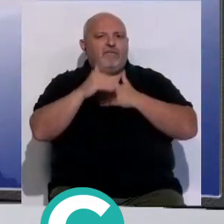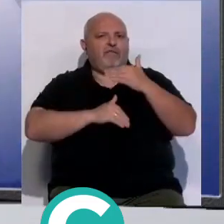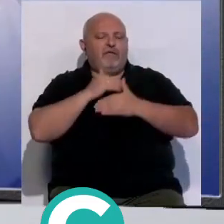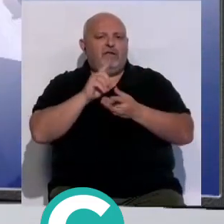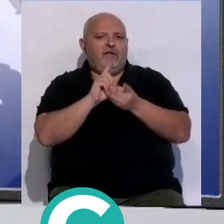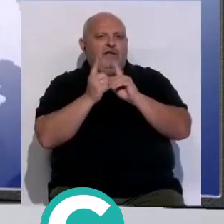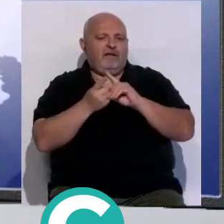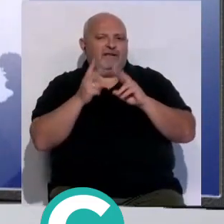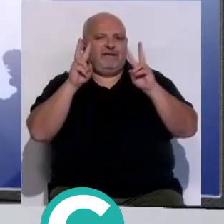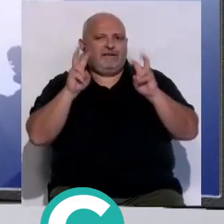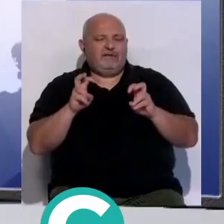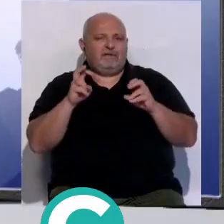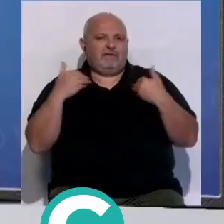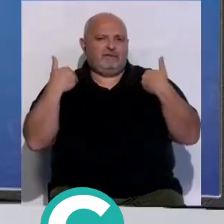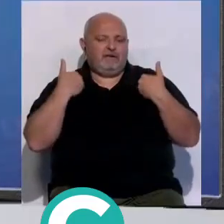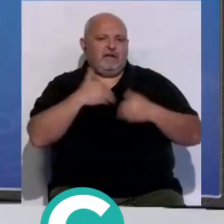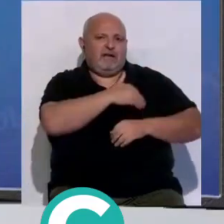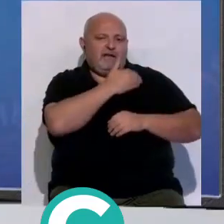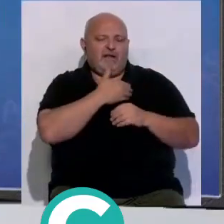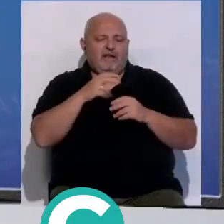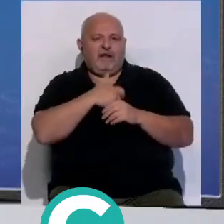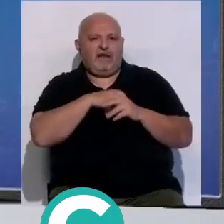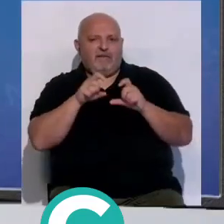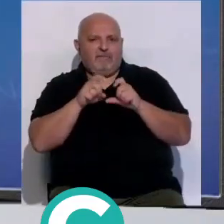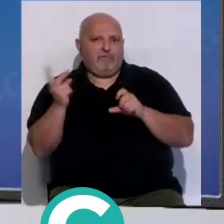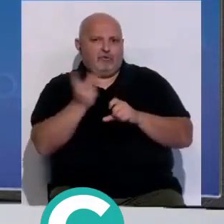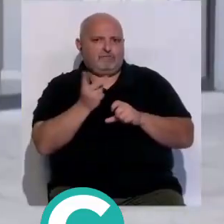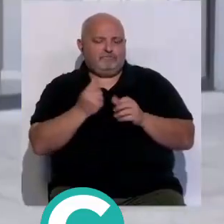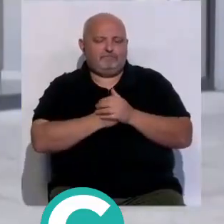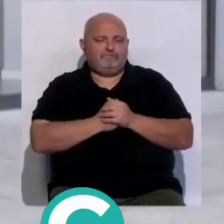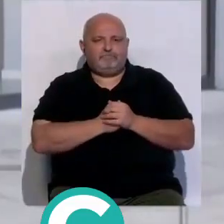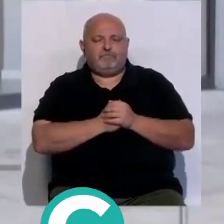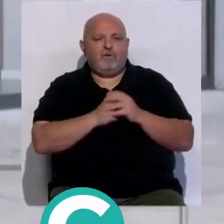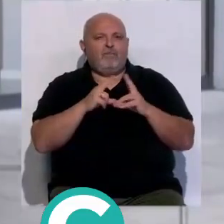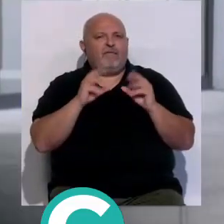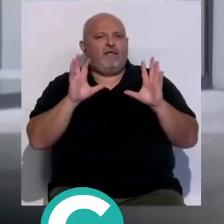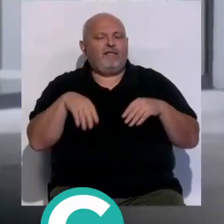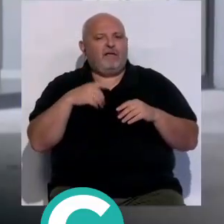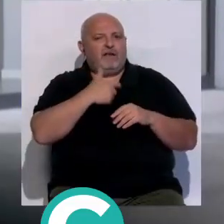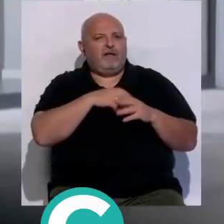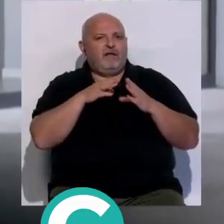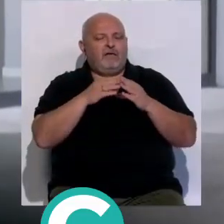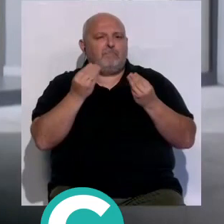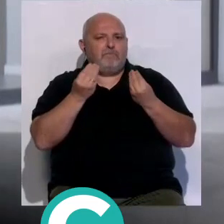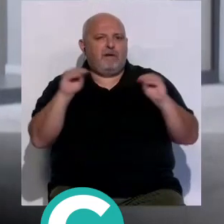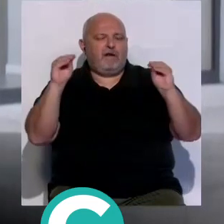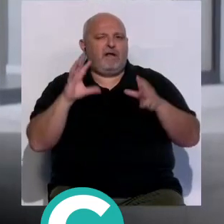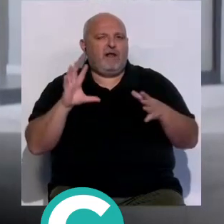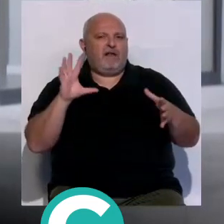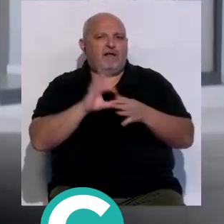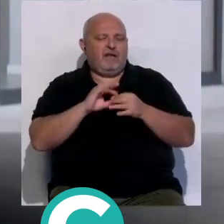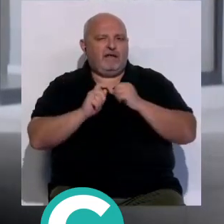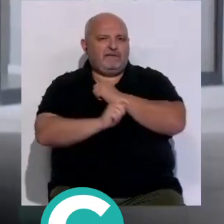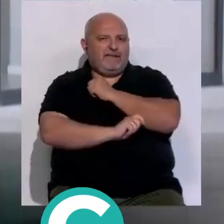de transferencia entre la institución académica y Navantia. Universidad de Cádiz y Navantia refuerzan su alianza